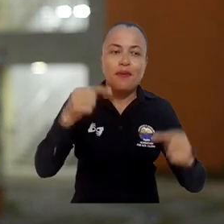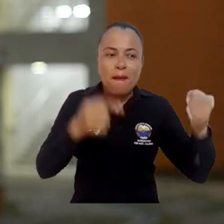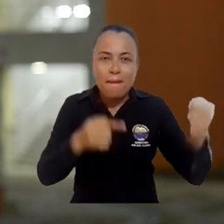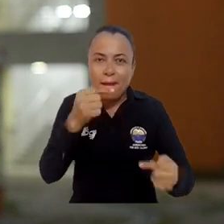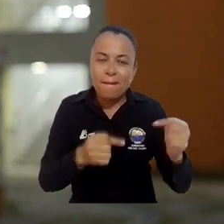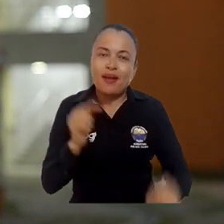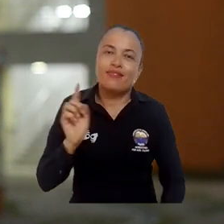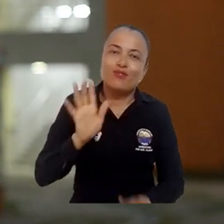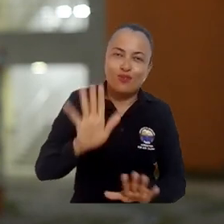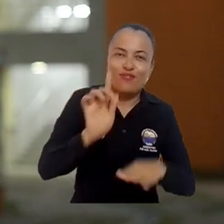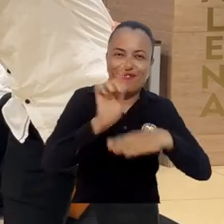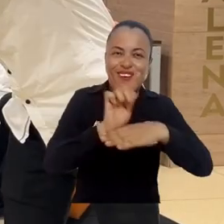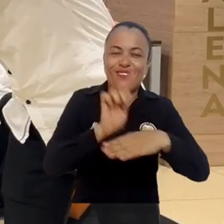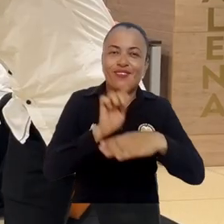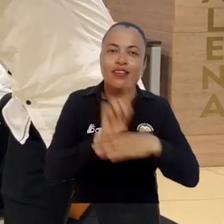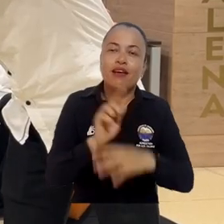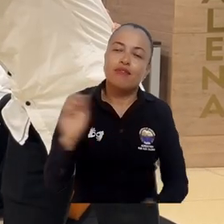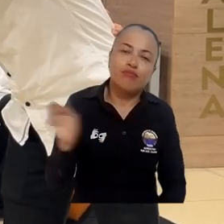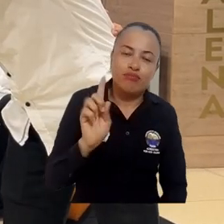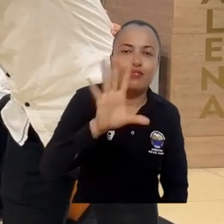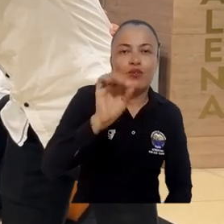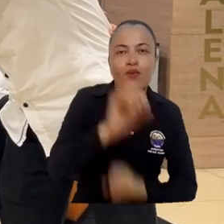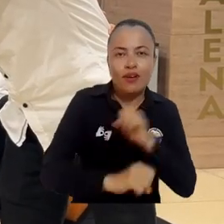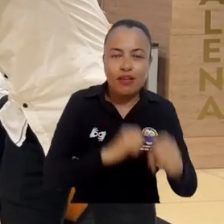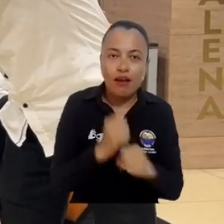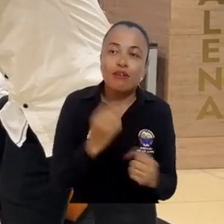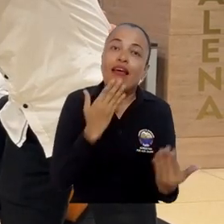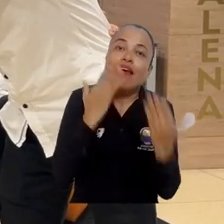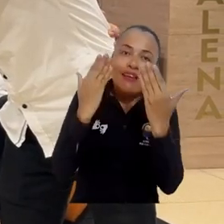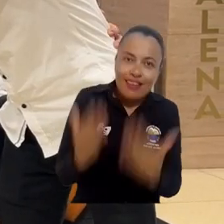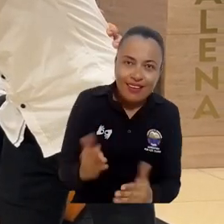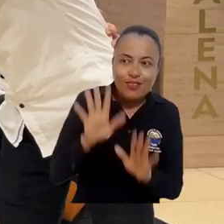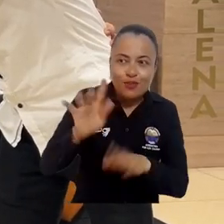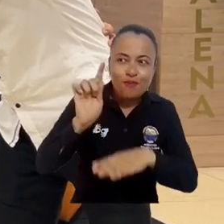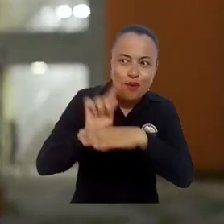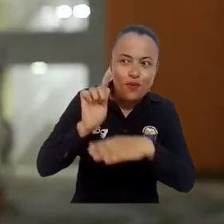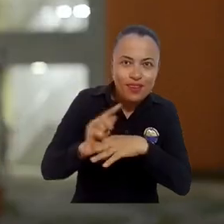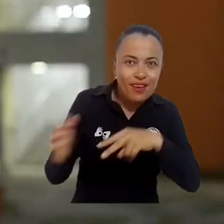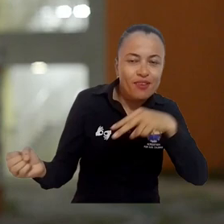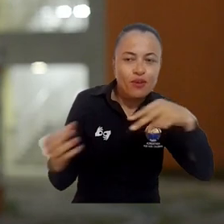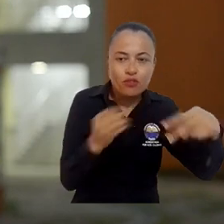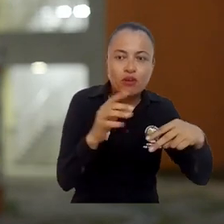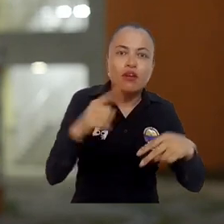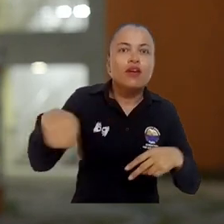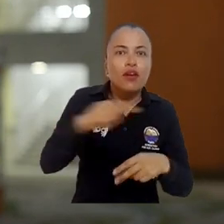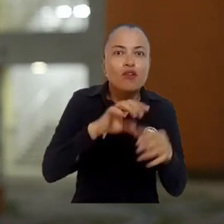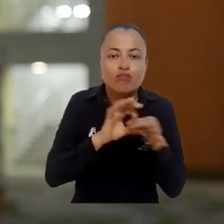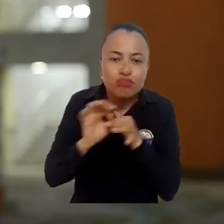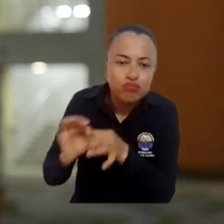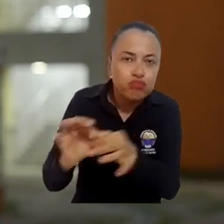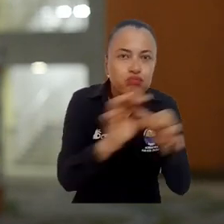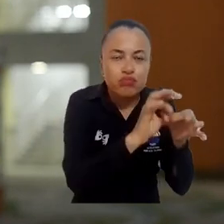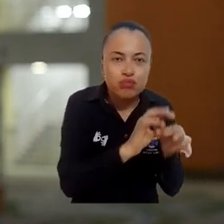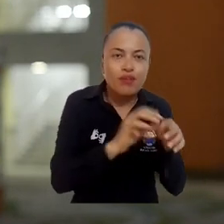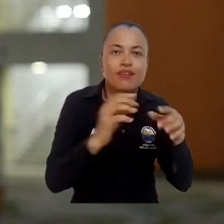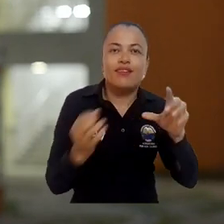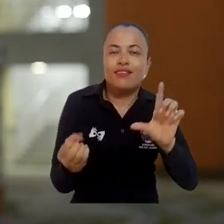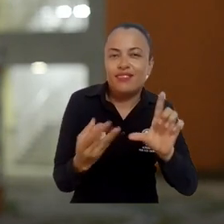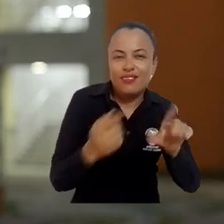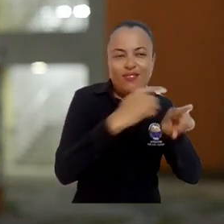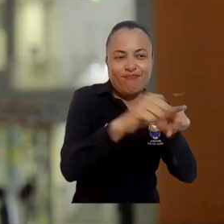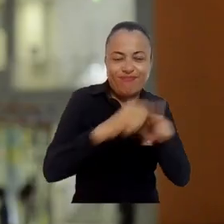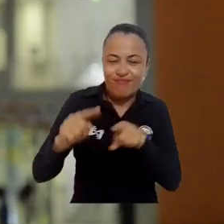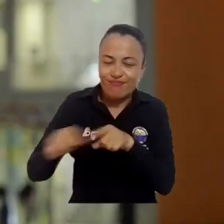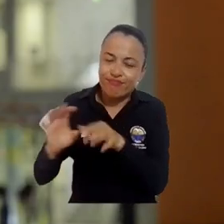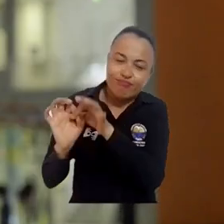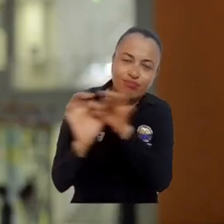de la Facultad por los 50 años. De antemano agradecerle a la Facultad de Educación porque ha logrado unir a todas las licenciaturas y a darnos